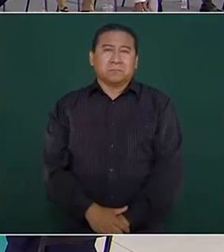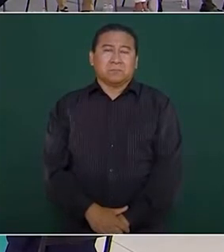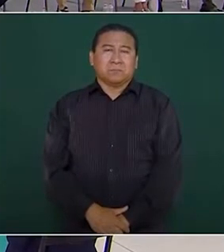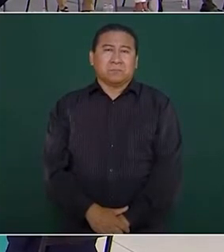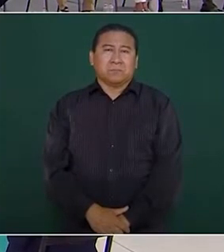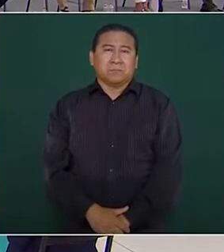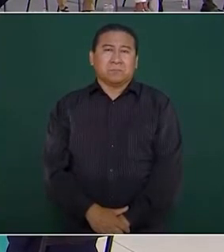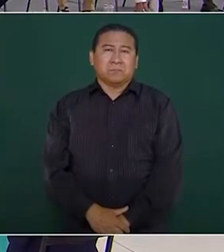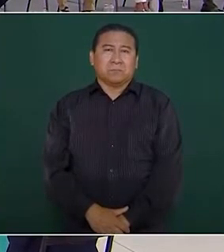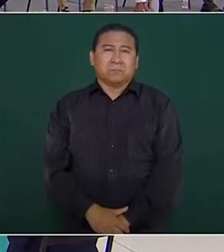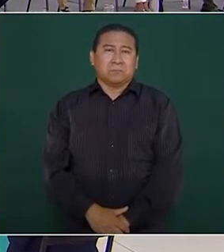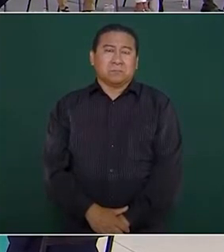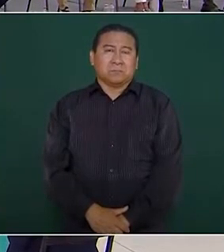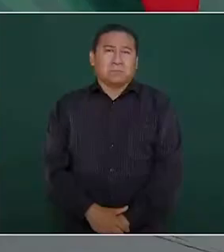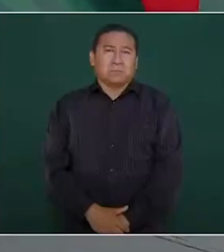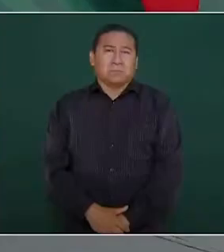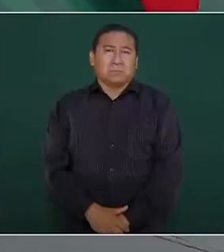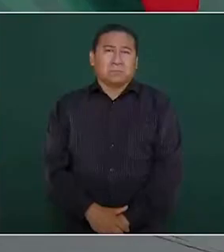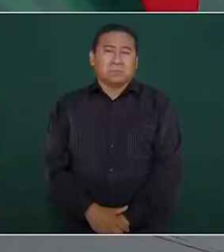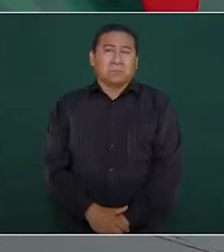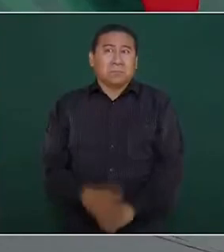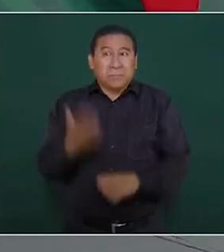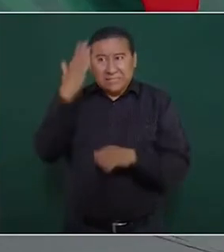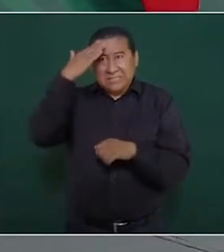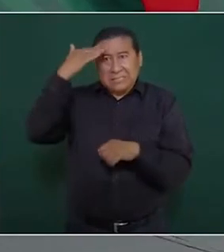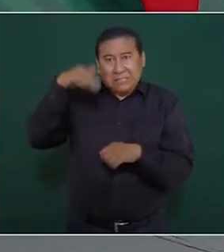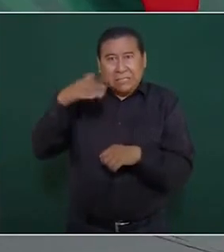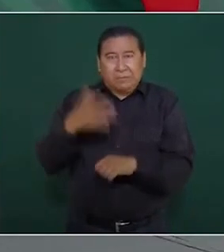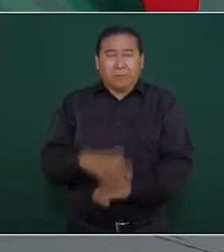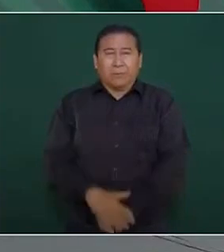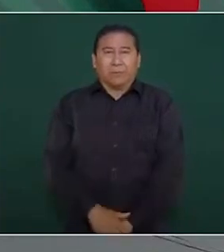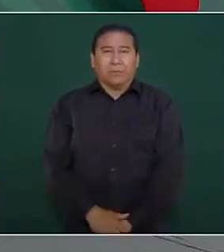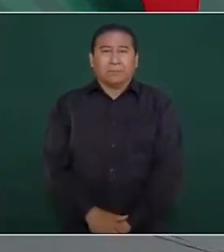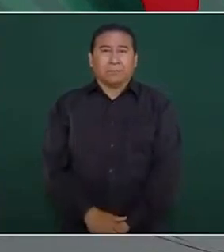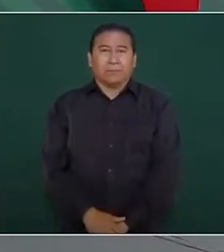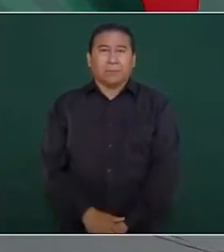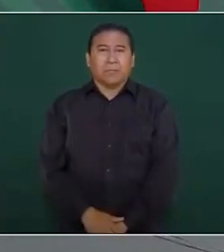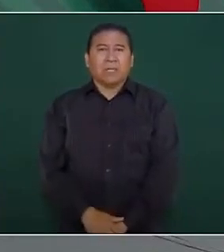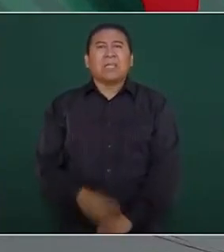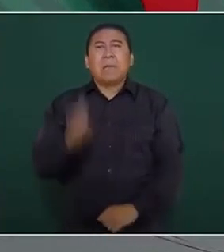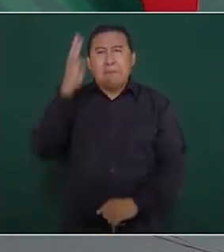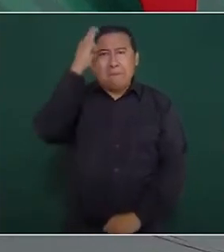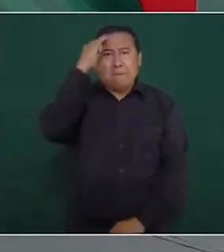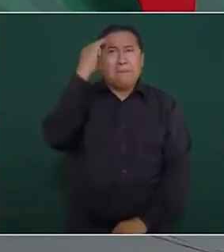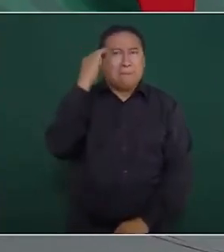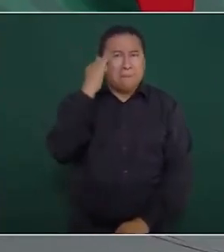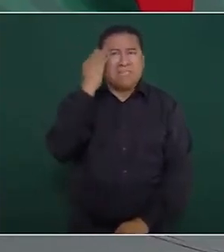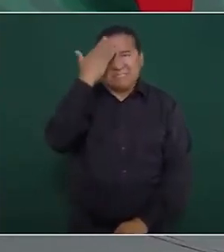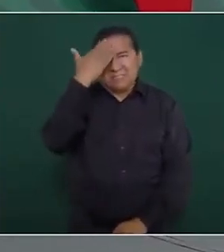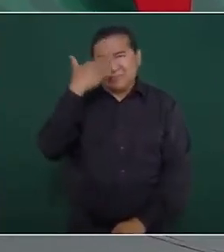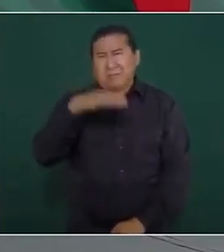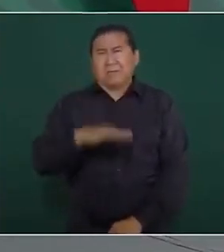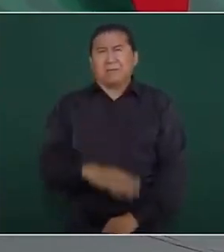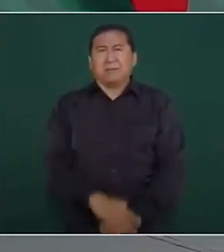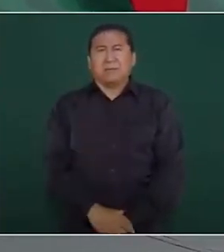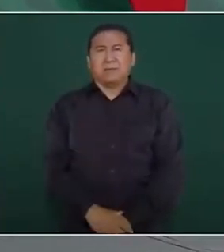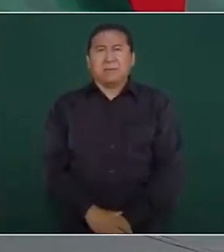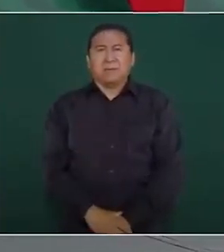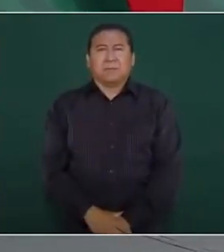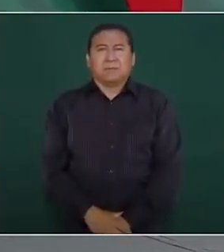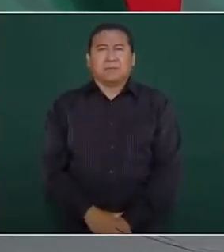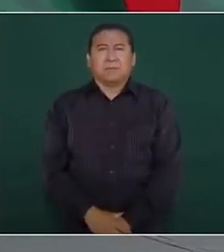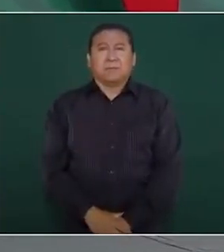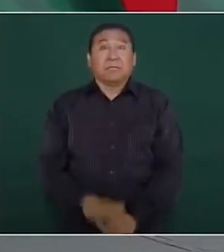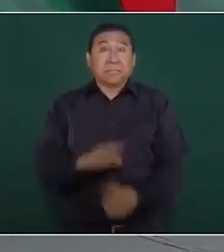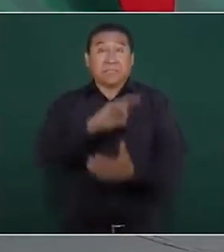pues saben de Mérida hasta